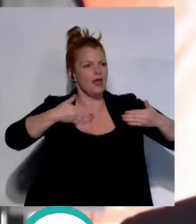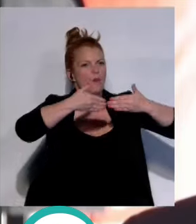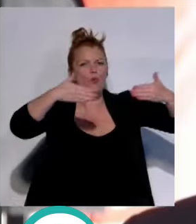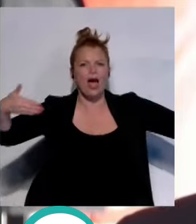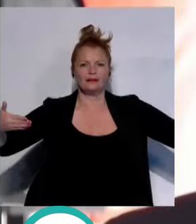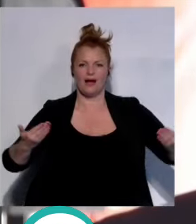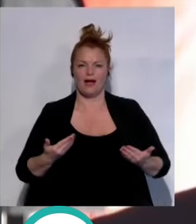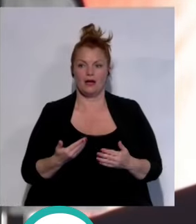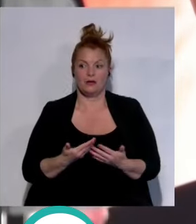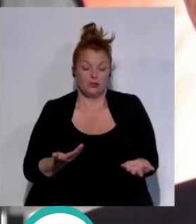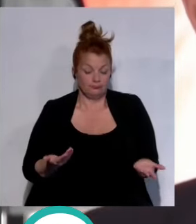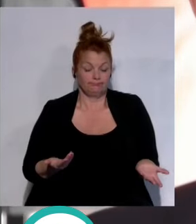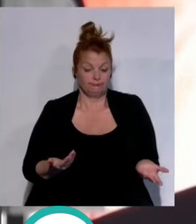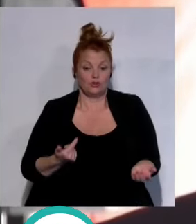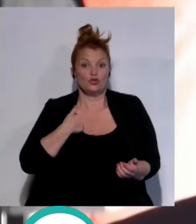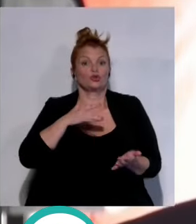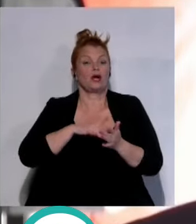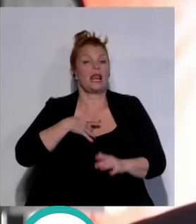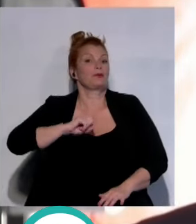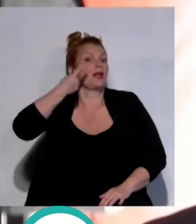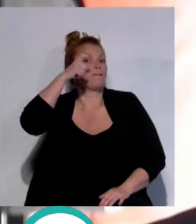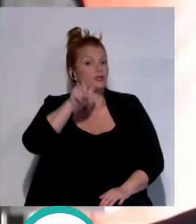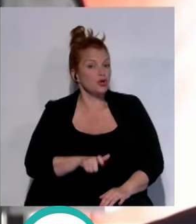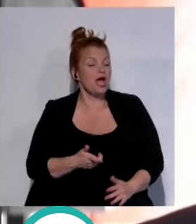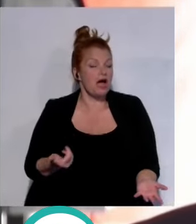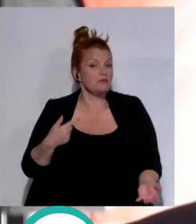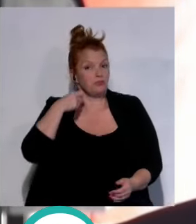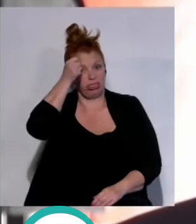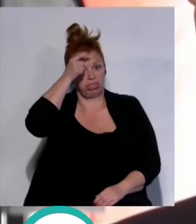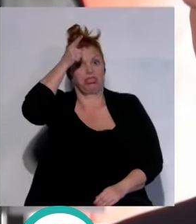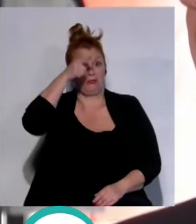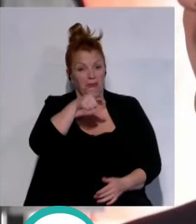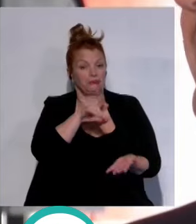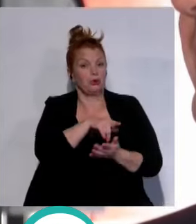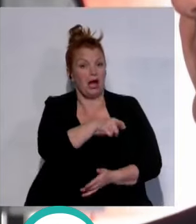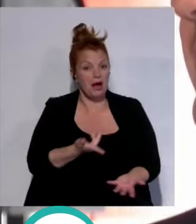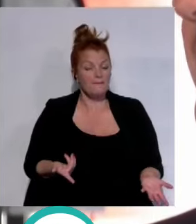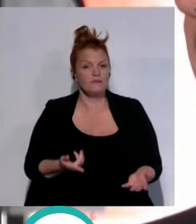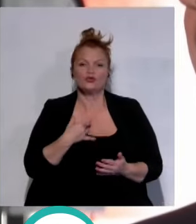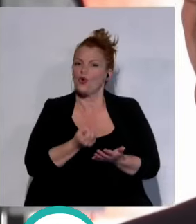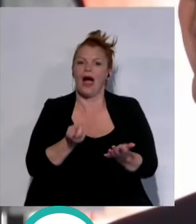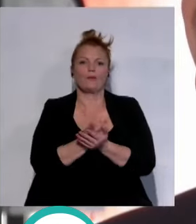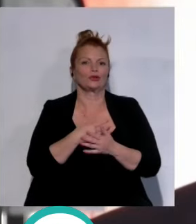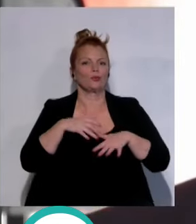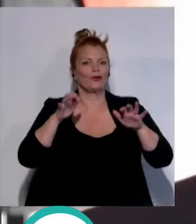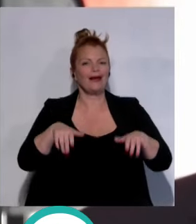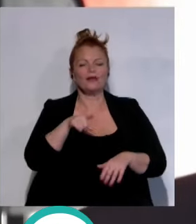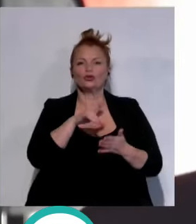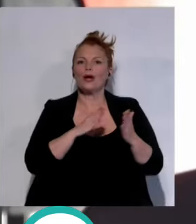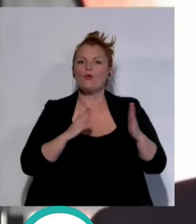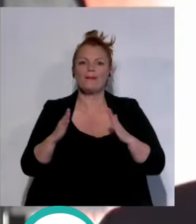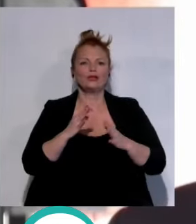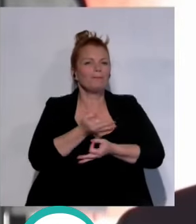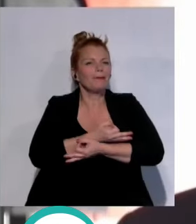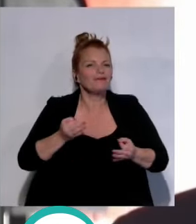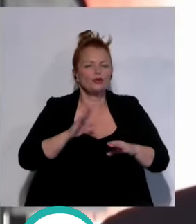bueno pues a lo mejor soy yo la primera persona que ha caído en eso que espero que sea así entonces yo apuesto ya por Cádiz creo que es el momento idóneo